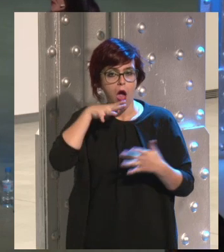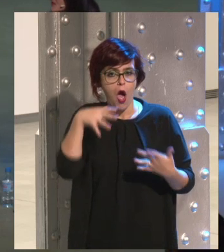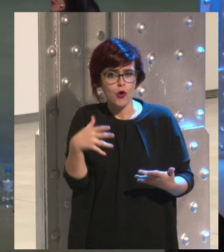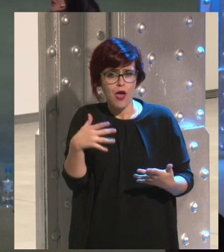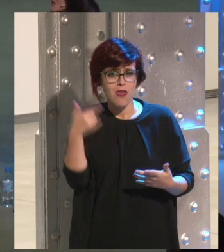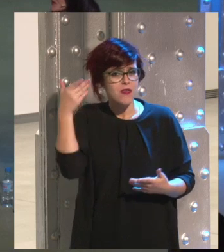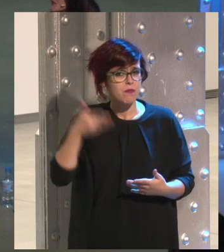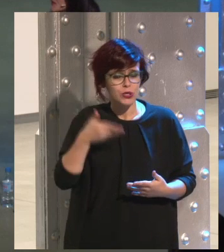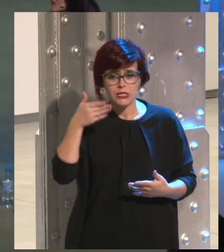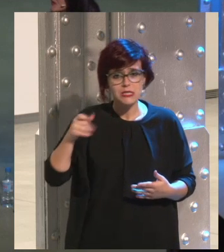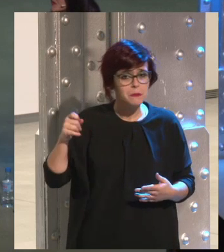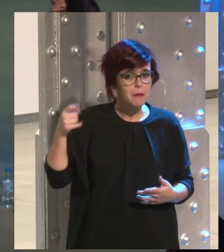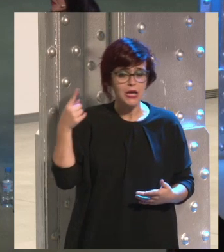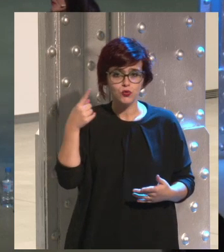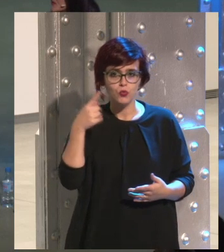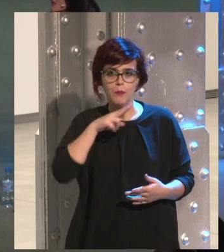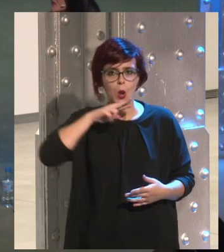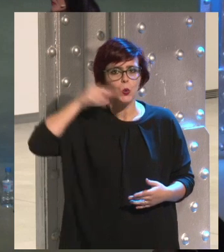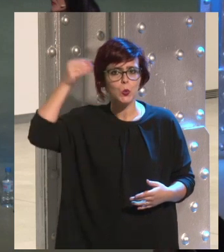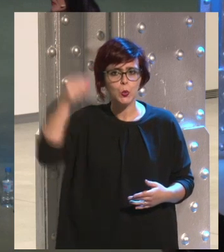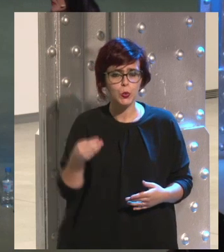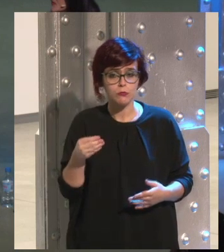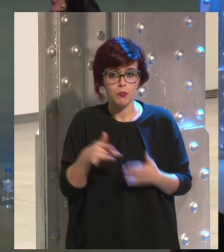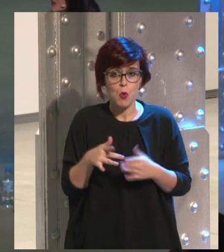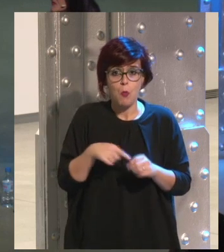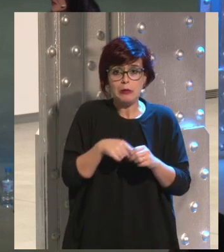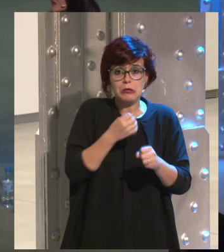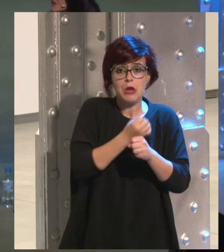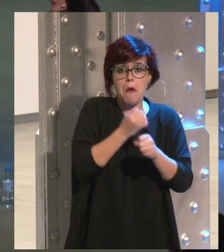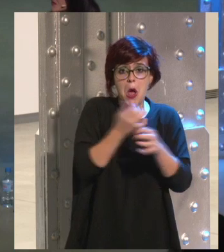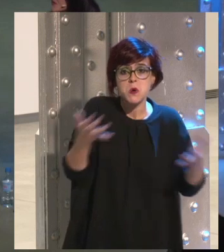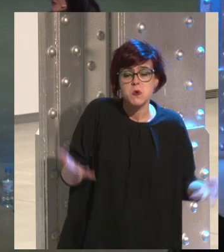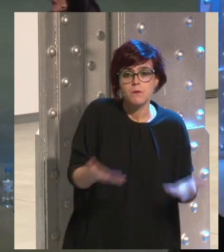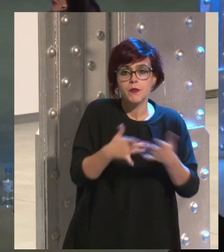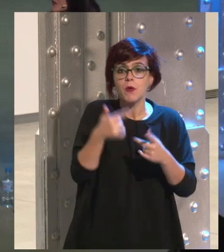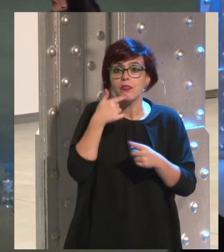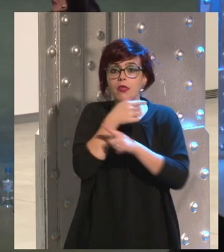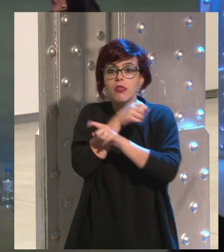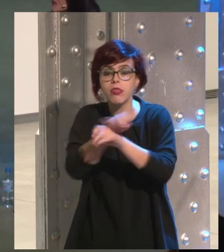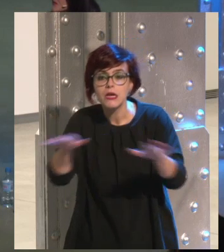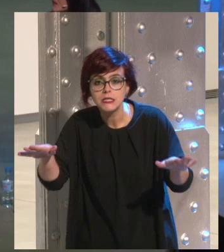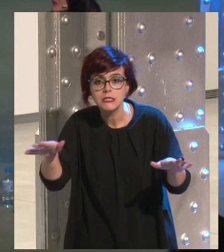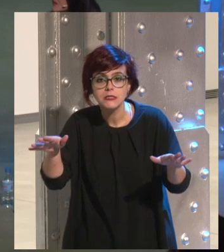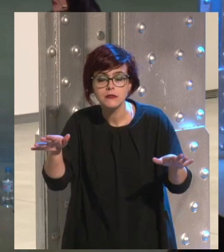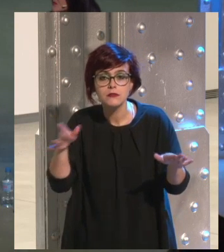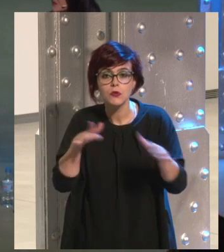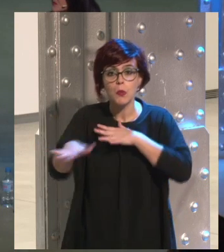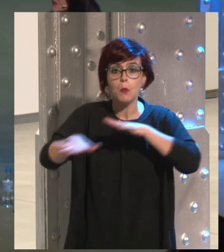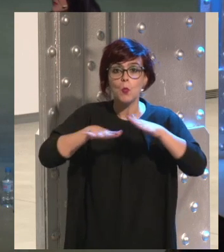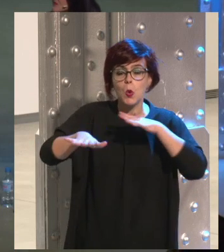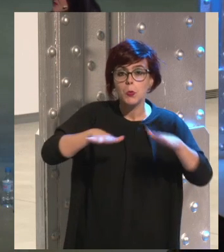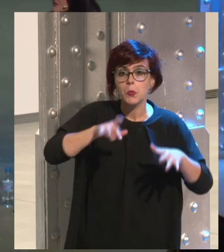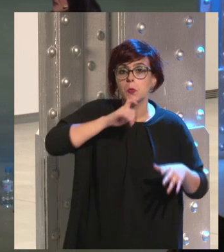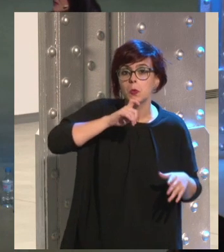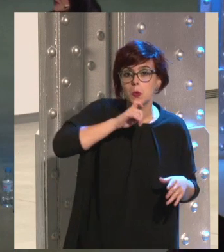importantes en el mundo lo que se valora más que tu puesto de trabajo es la influencia en lo que dices y lo que vas a mover como